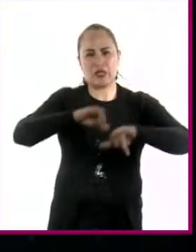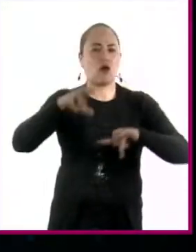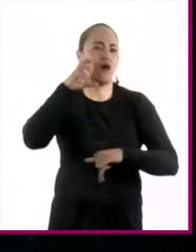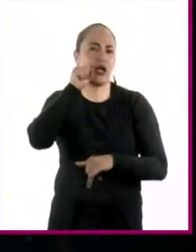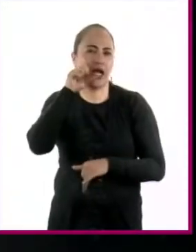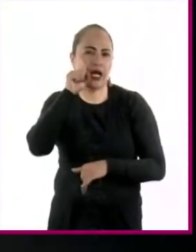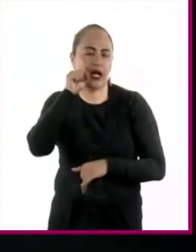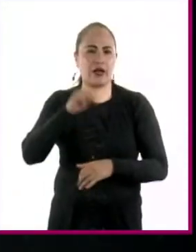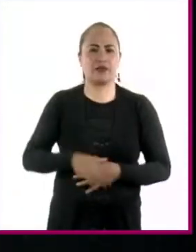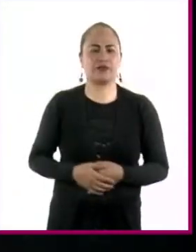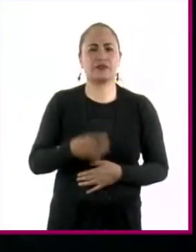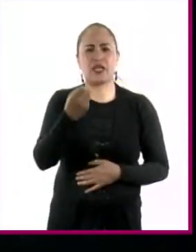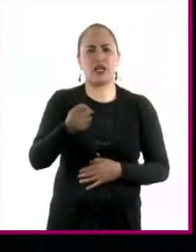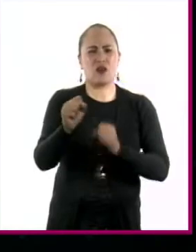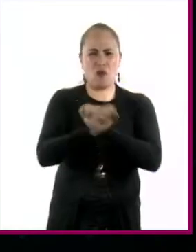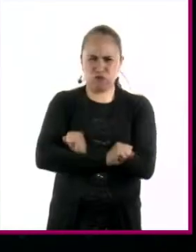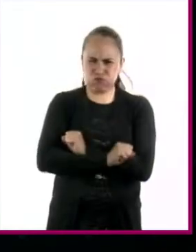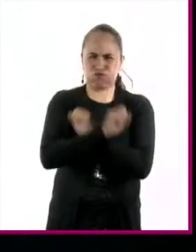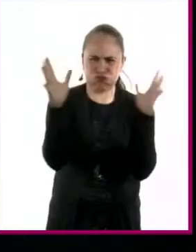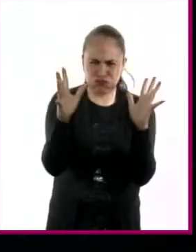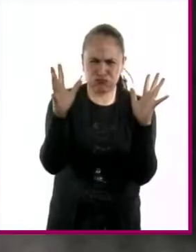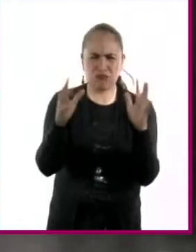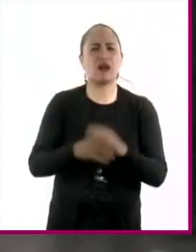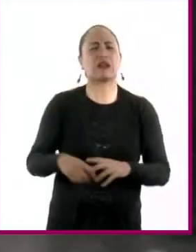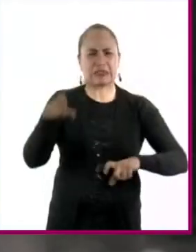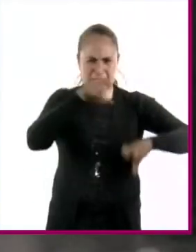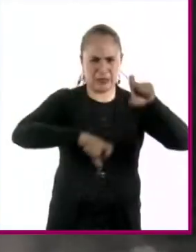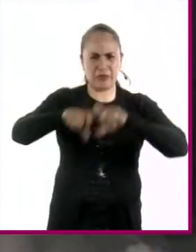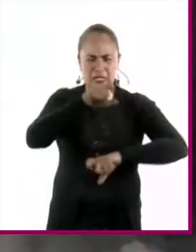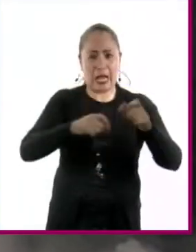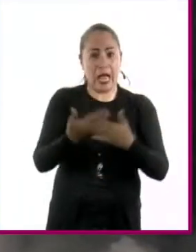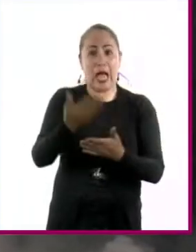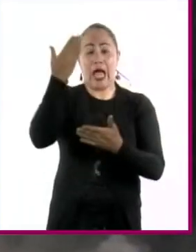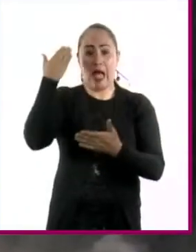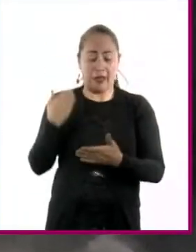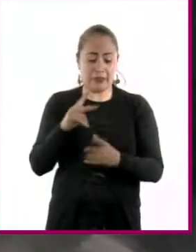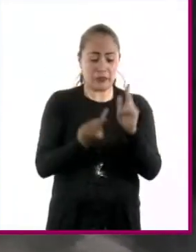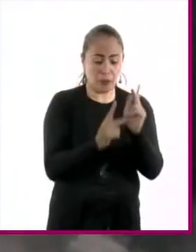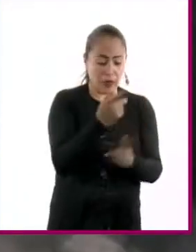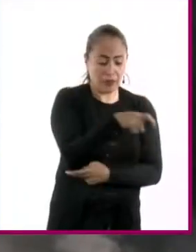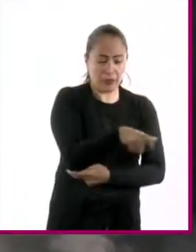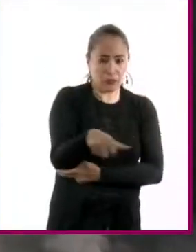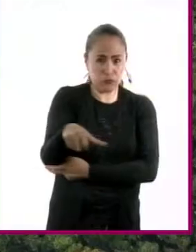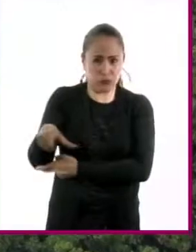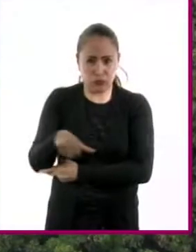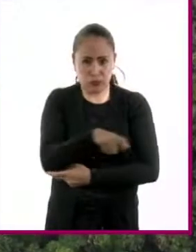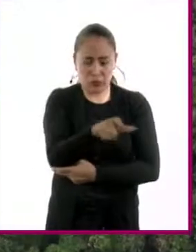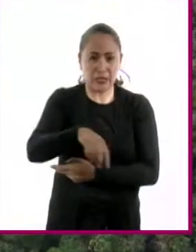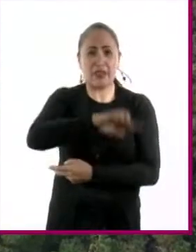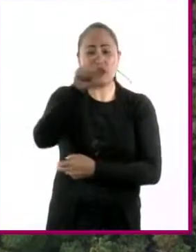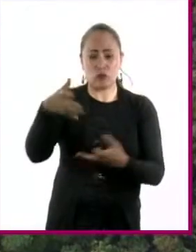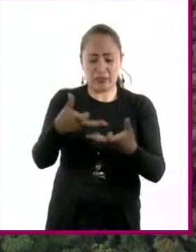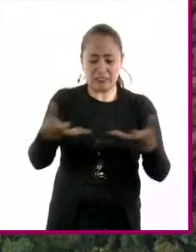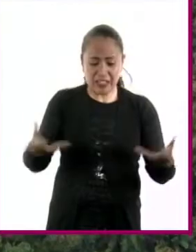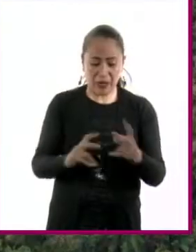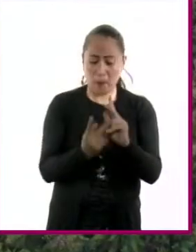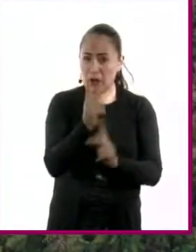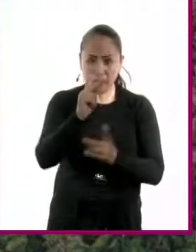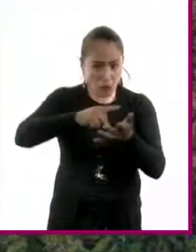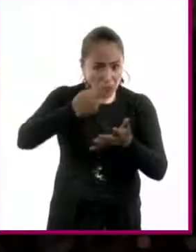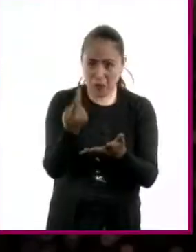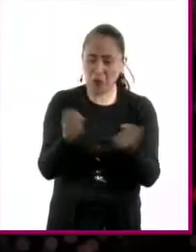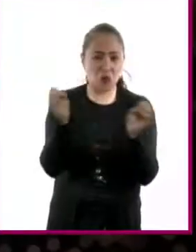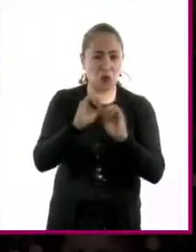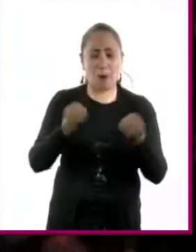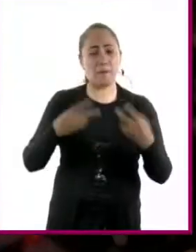agente naranja es una bomba química que supuestamente era una herbicida, pero dejó millones de terrenos estériles y mató a cientos de miles de